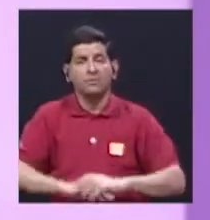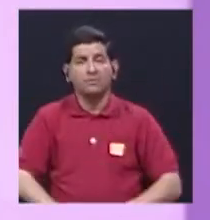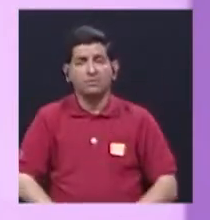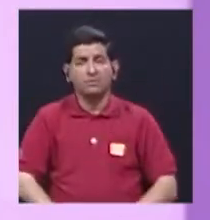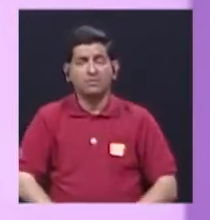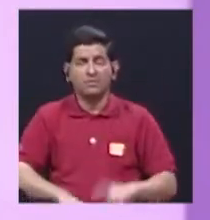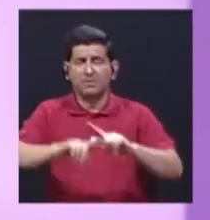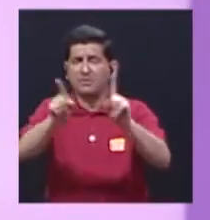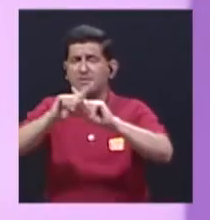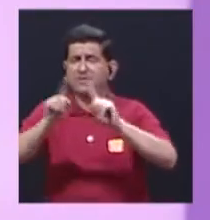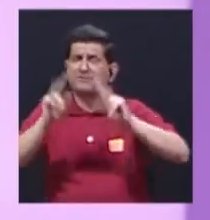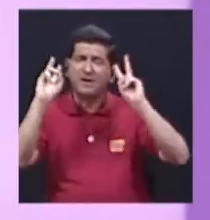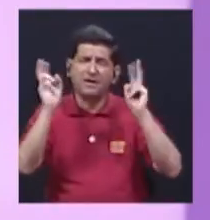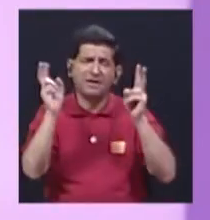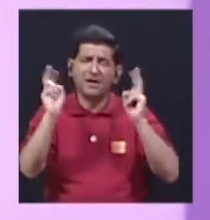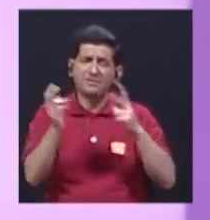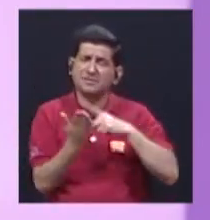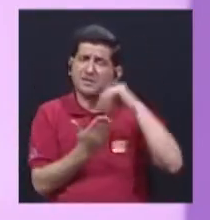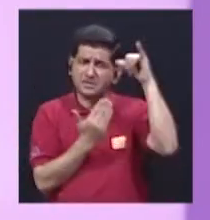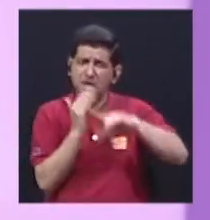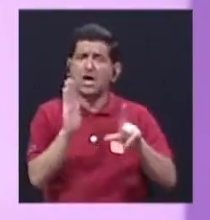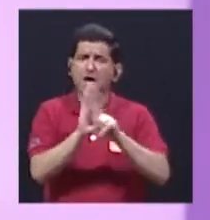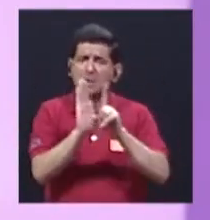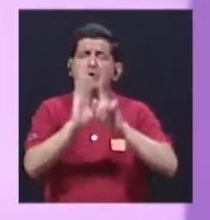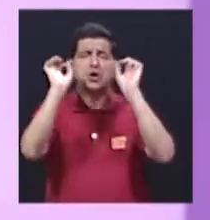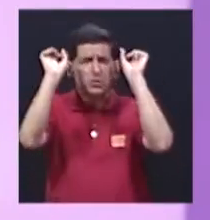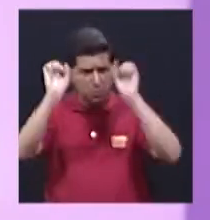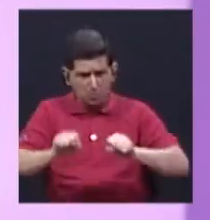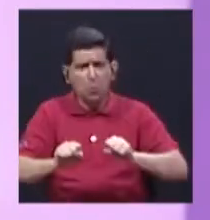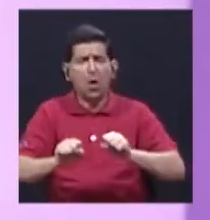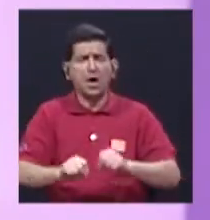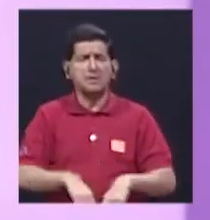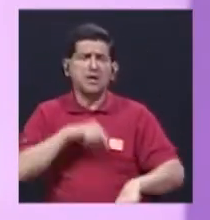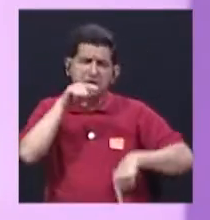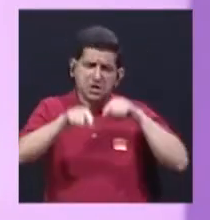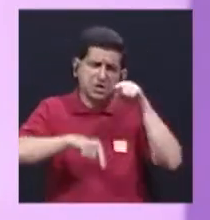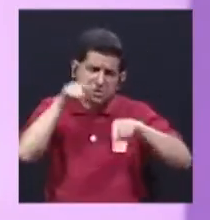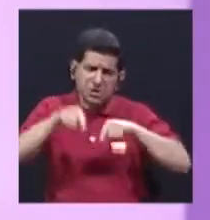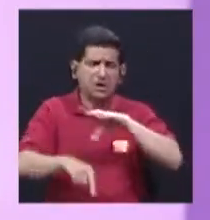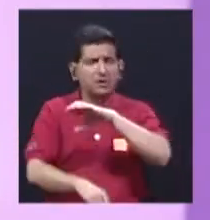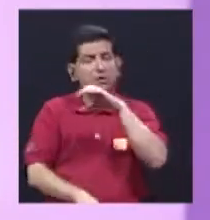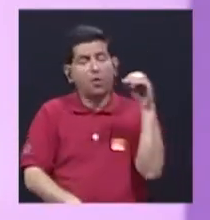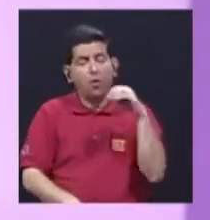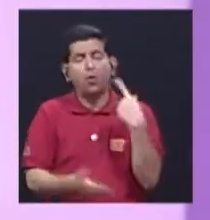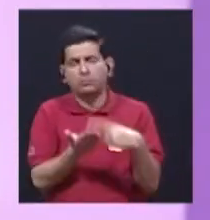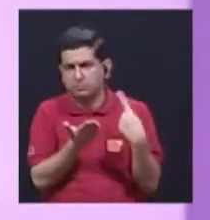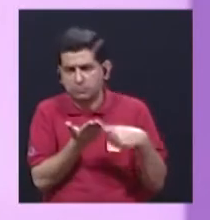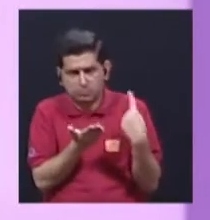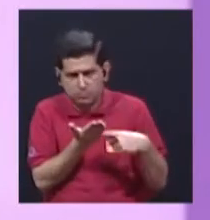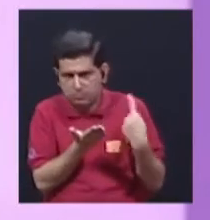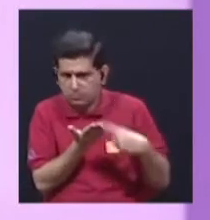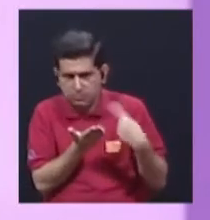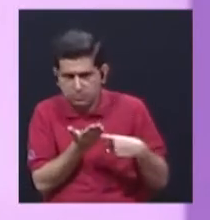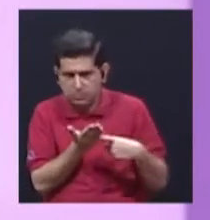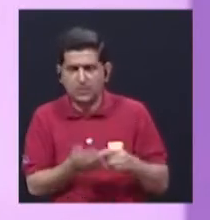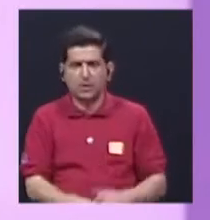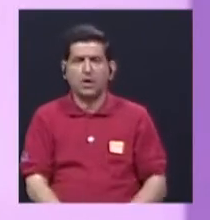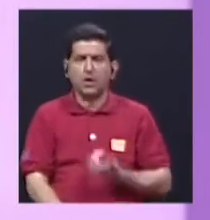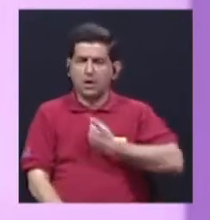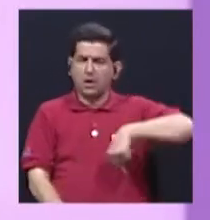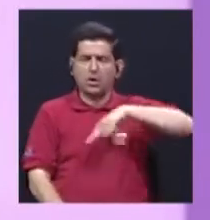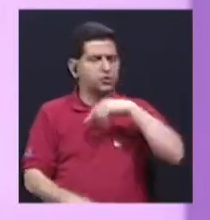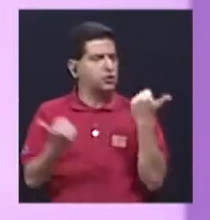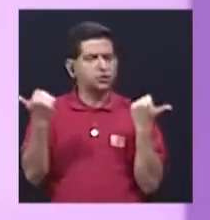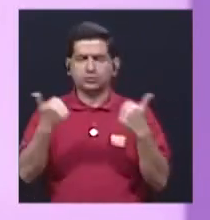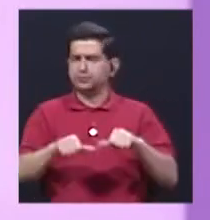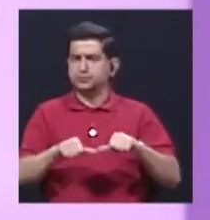hay muchos otros temas en ese proyecto de ley que pueden ser criticados o discutidos, en los cuales no estamos de